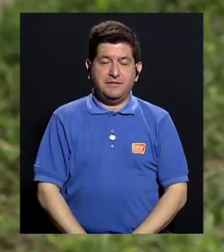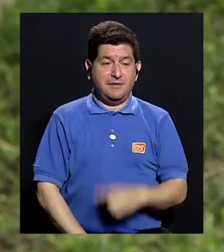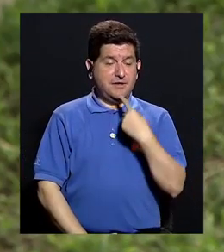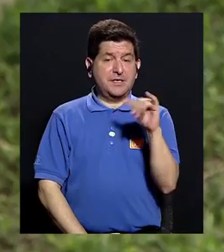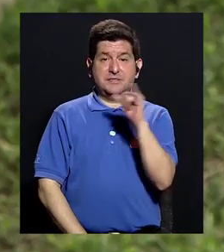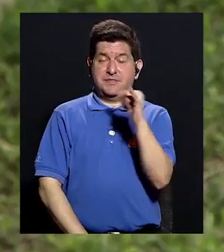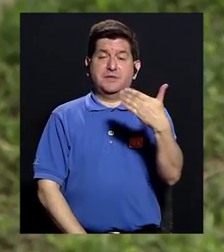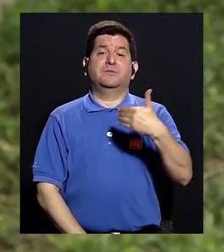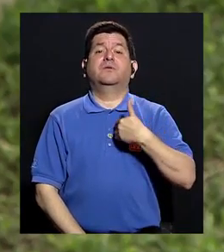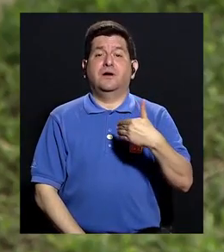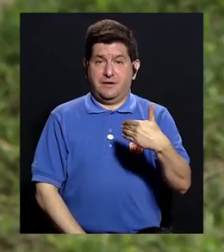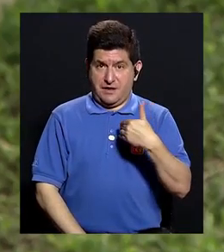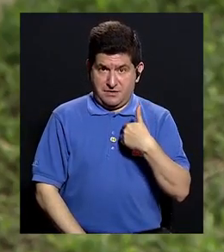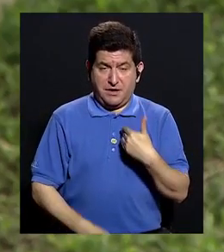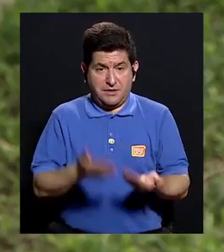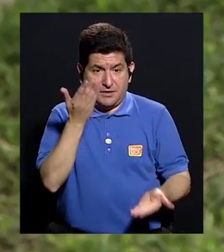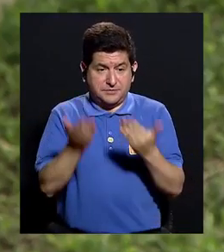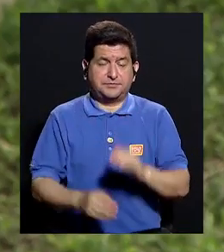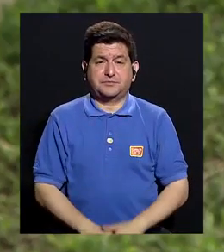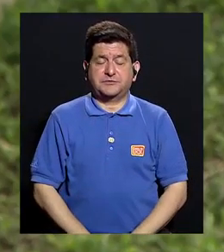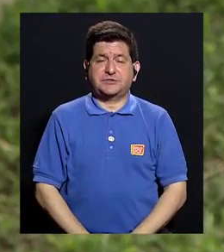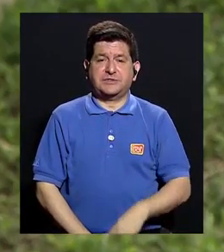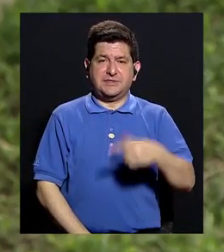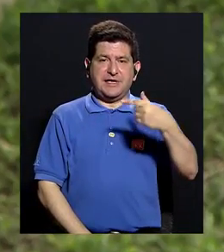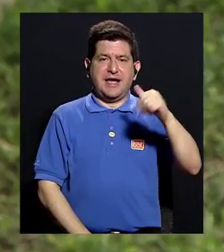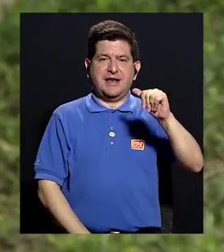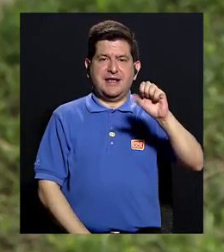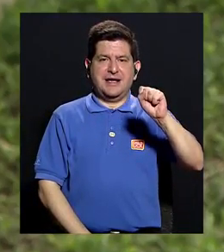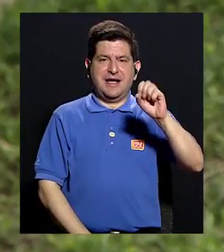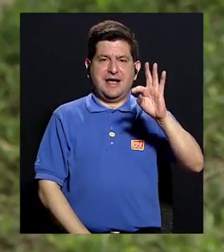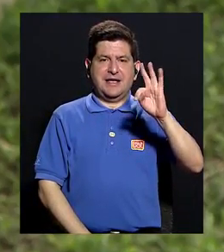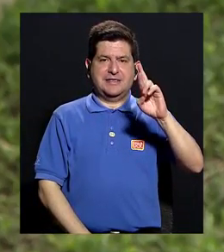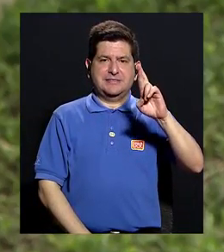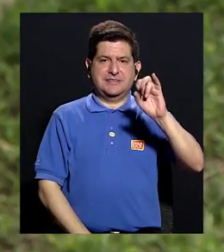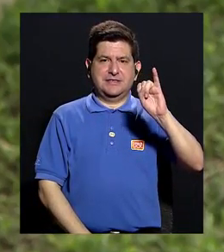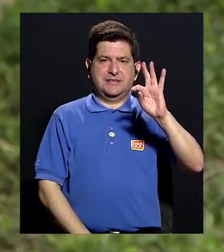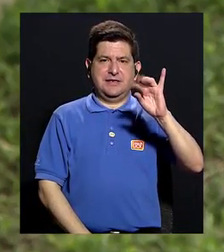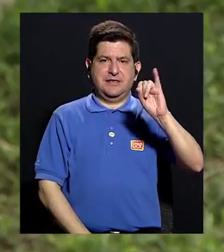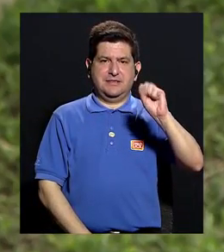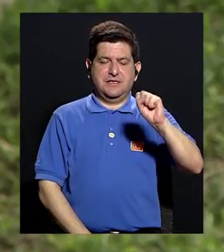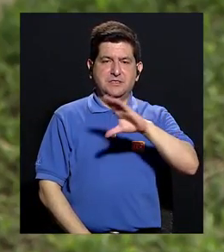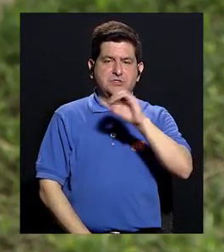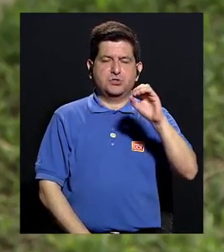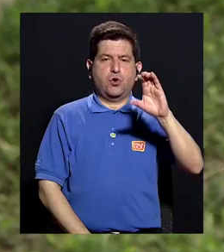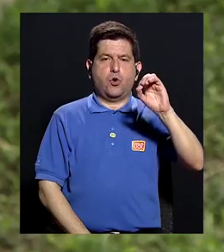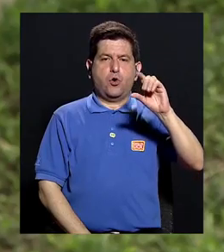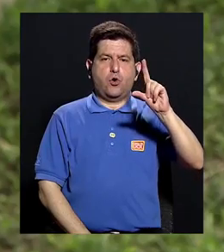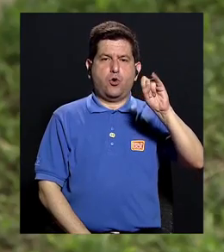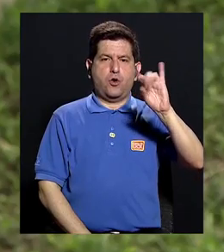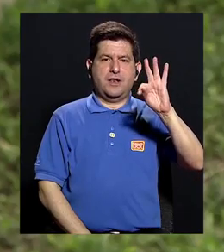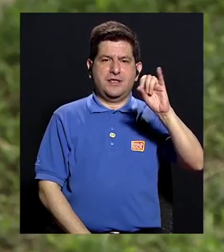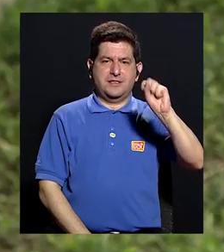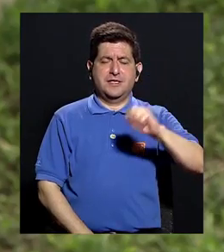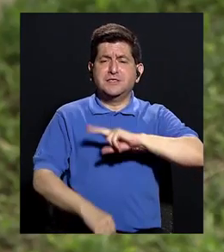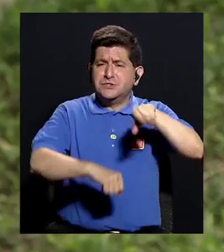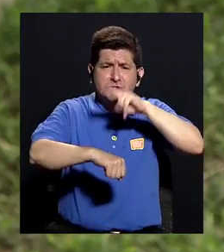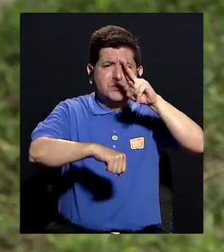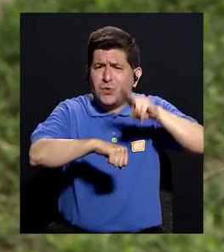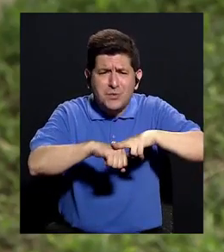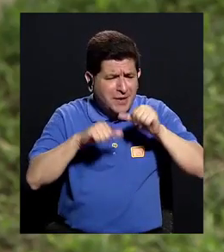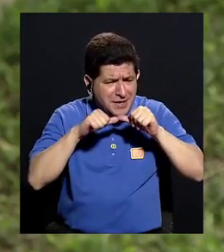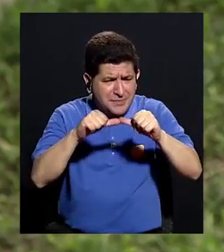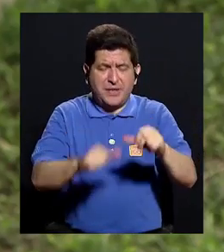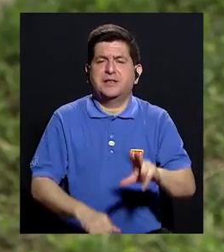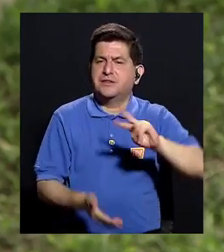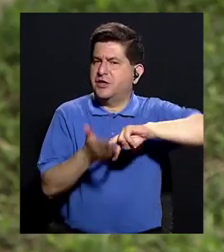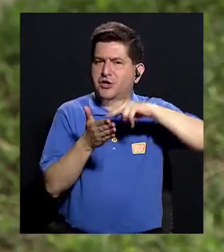como decirte que tengas una gastritis o una colitis frecuente. Muy frecuente, ¿verdad? No es que te estoy